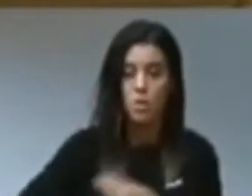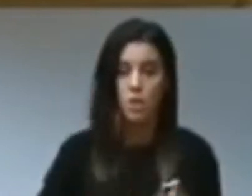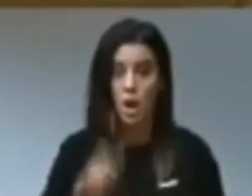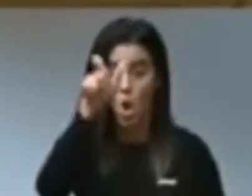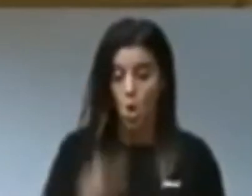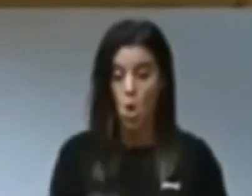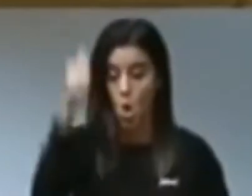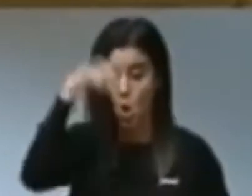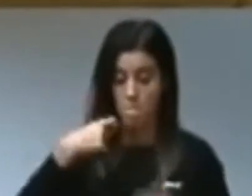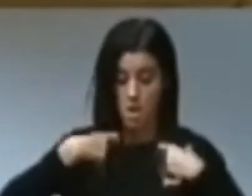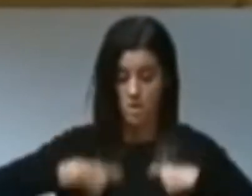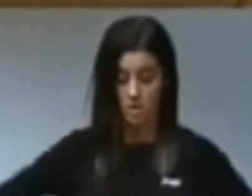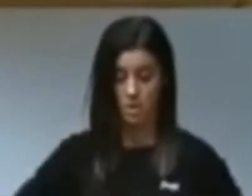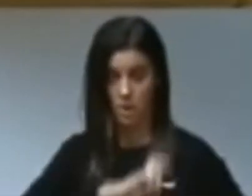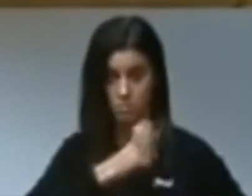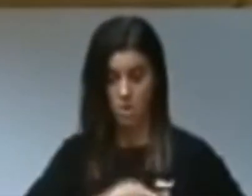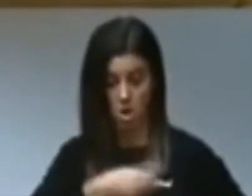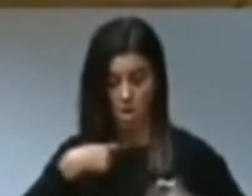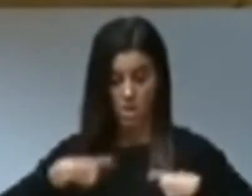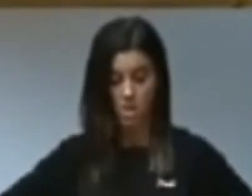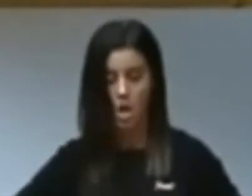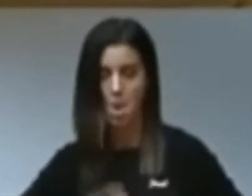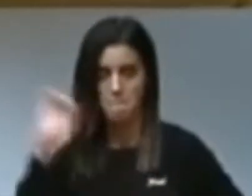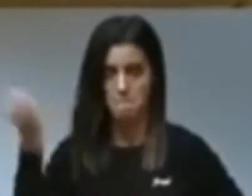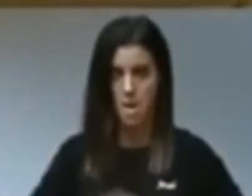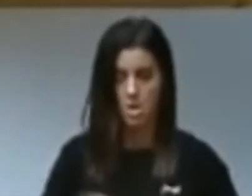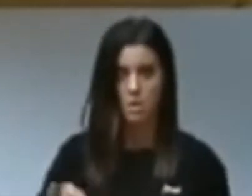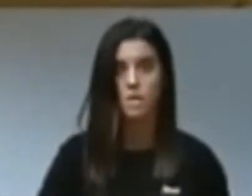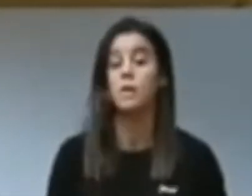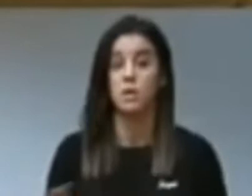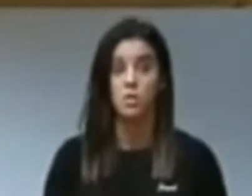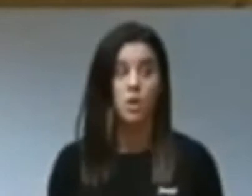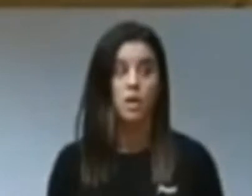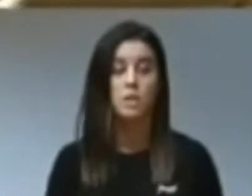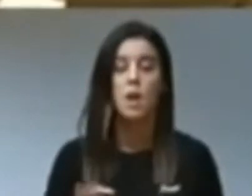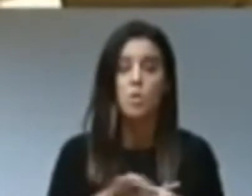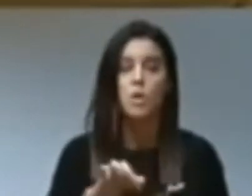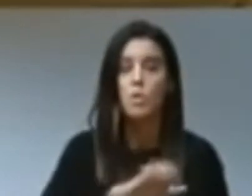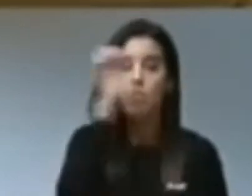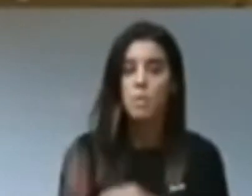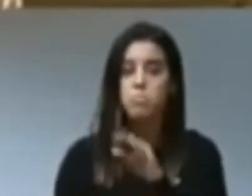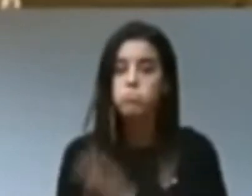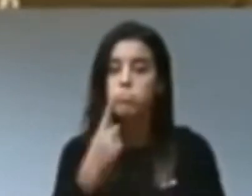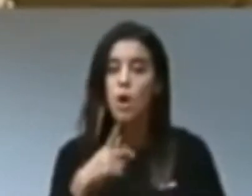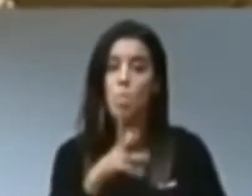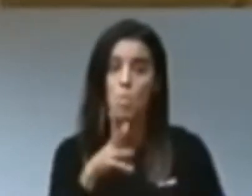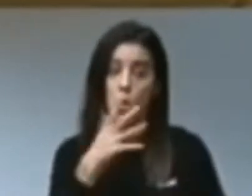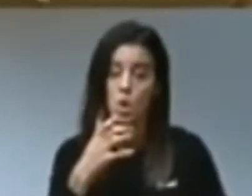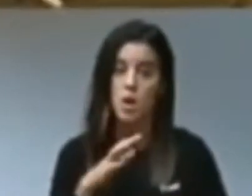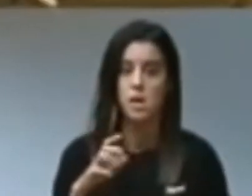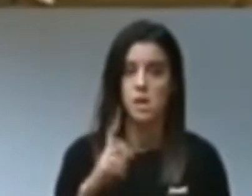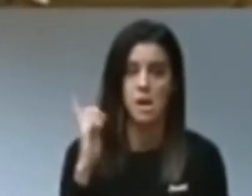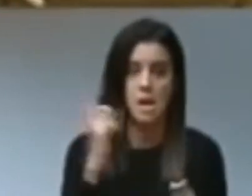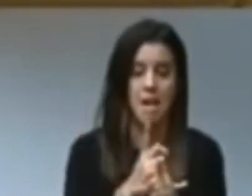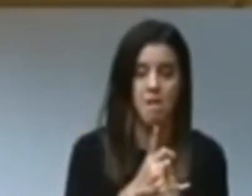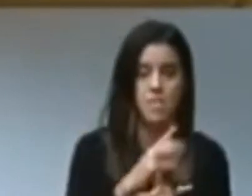unos tirantes con la bandera española. Son antifascistas. Y sí, el fascismo fue una de las razones por las que se fundó la Unión Europea, pero